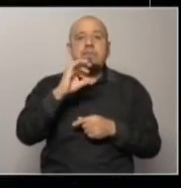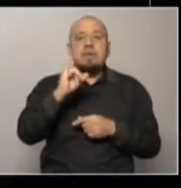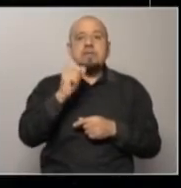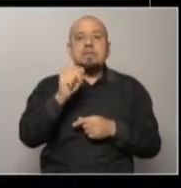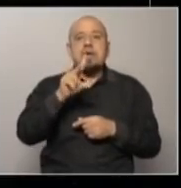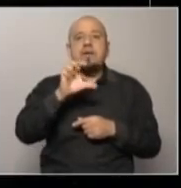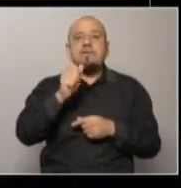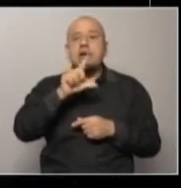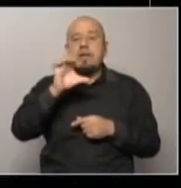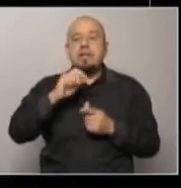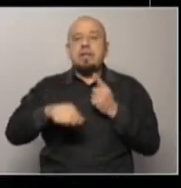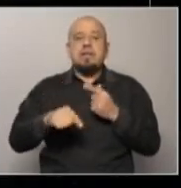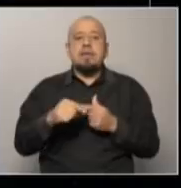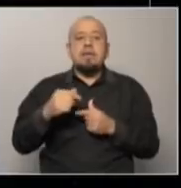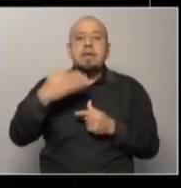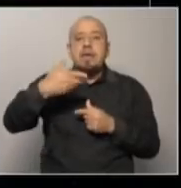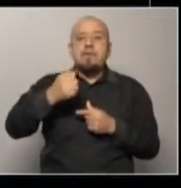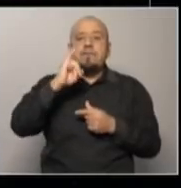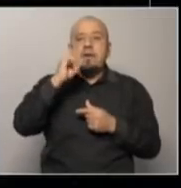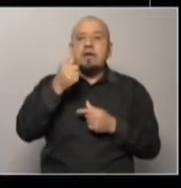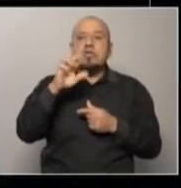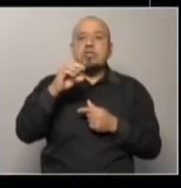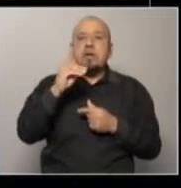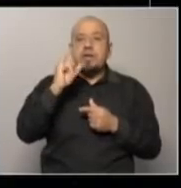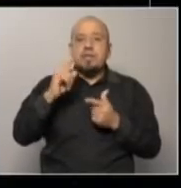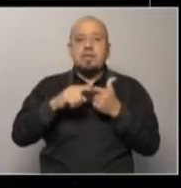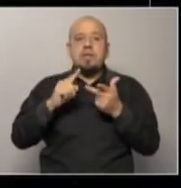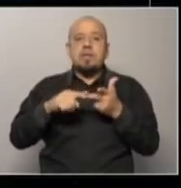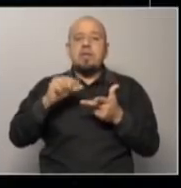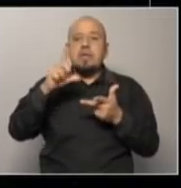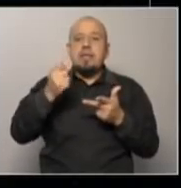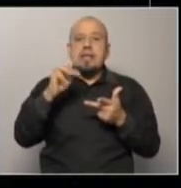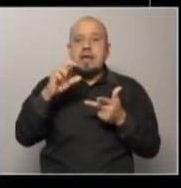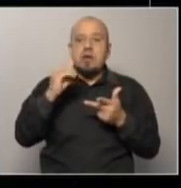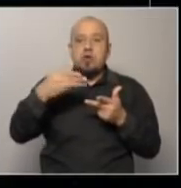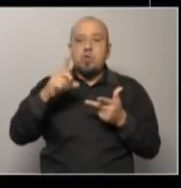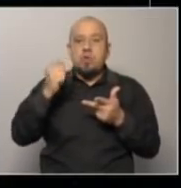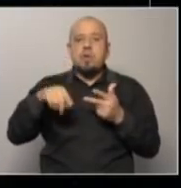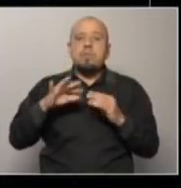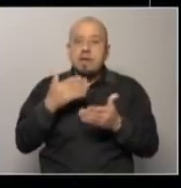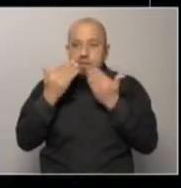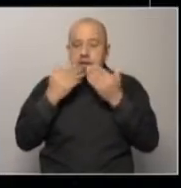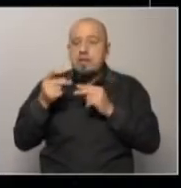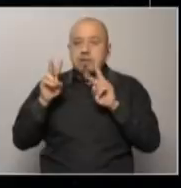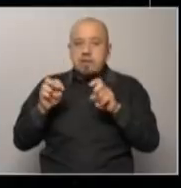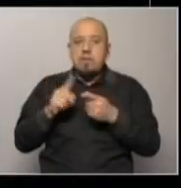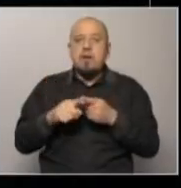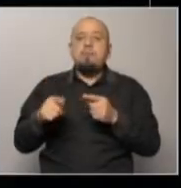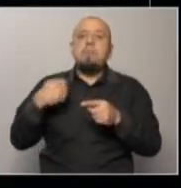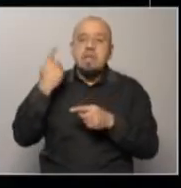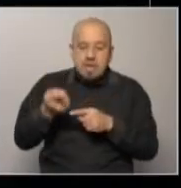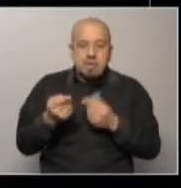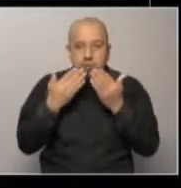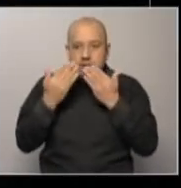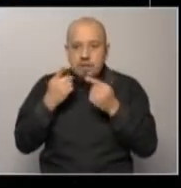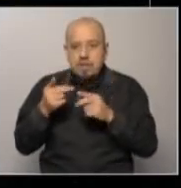Ballardi y a la coordinadora del equipo de investigación histórica Fabiana Larrola para hablar de este tema, así que bueno, lo abordaremos en el día